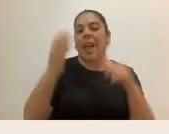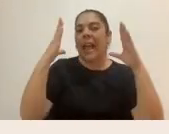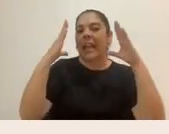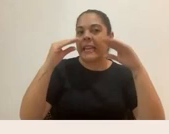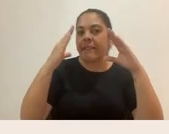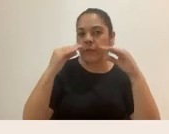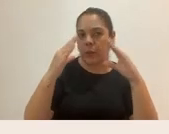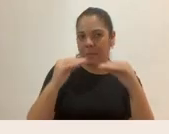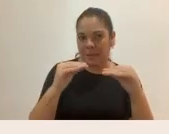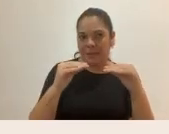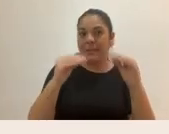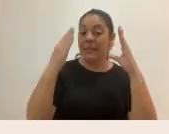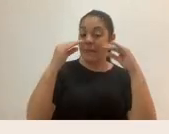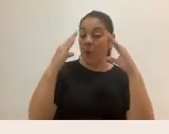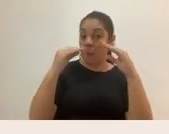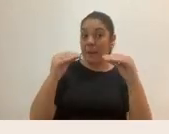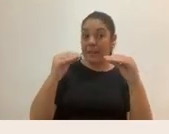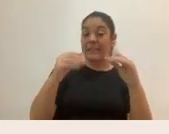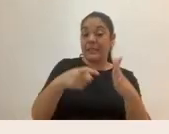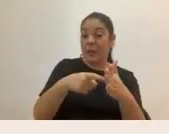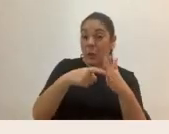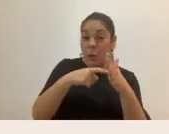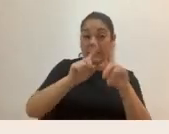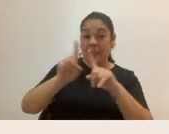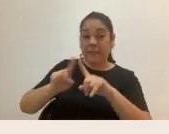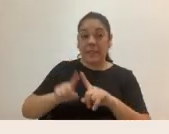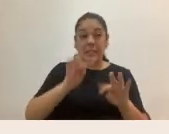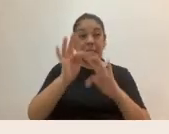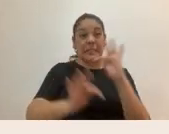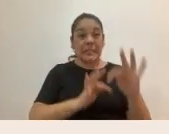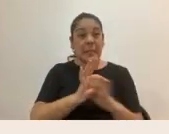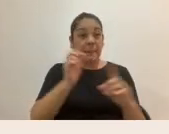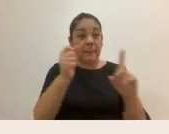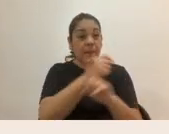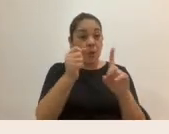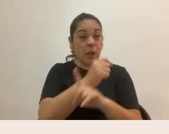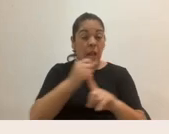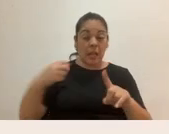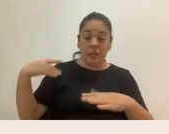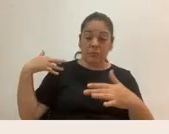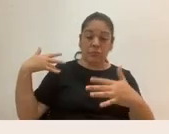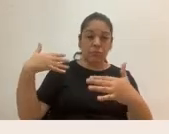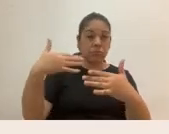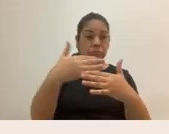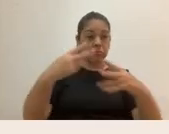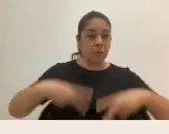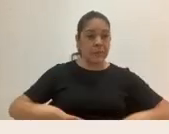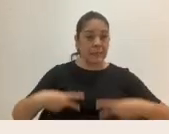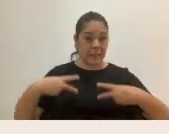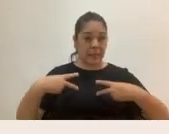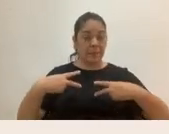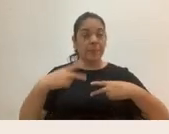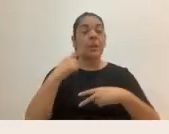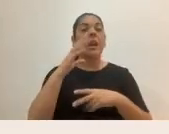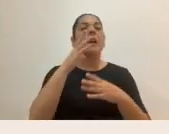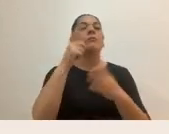es reconocer las diferentes violencias que hemos podido atravesar a lo largo de nuestra vida, reconocer cuando en nuestra